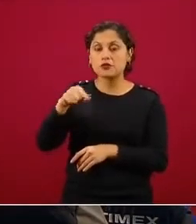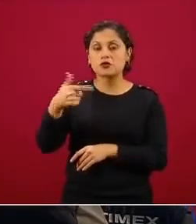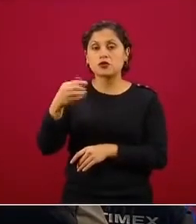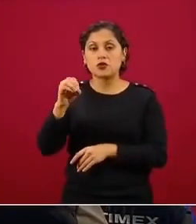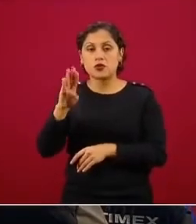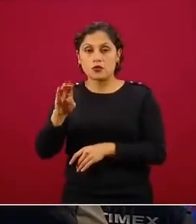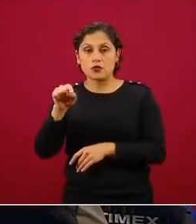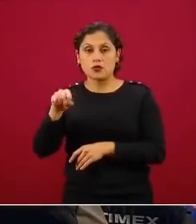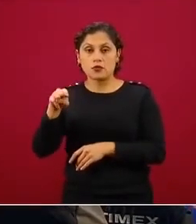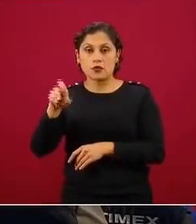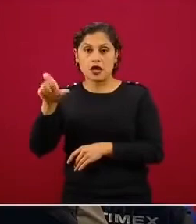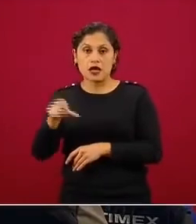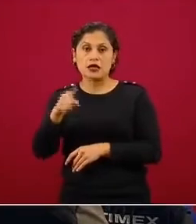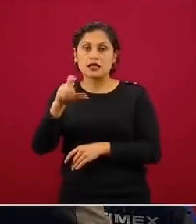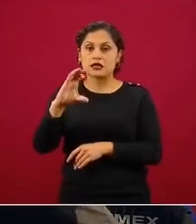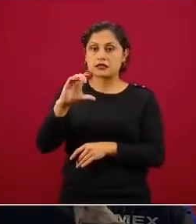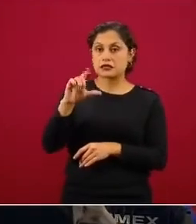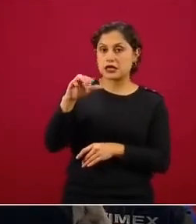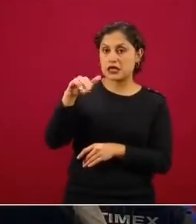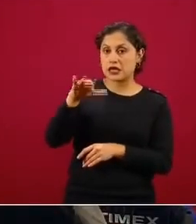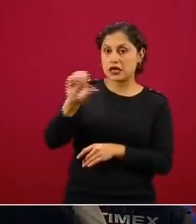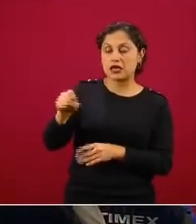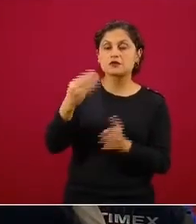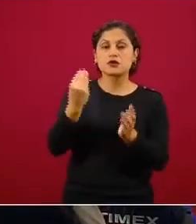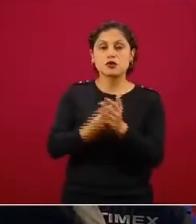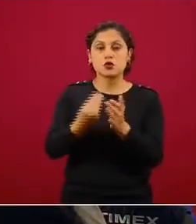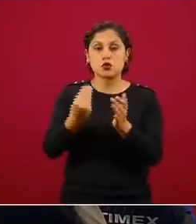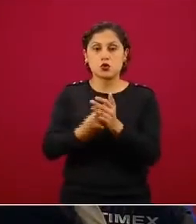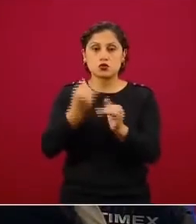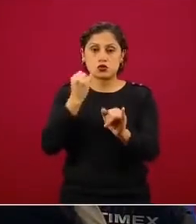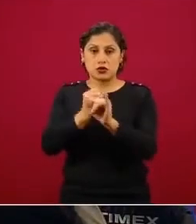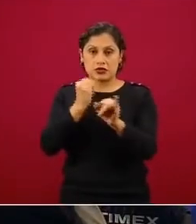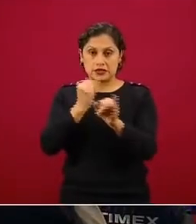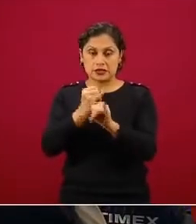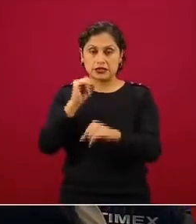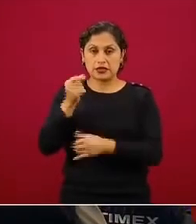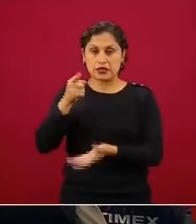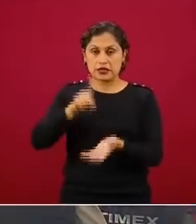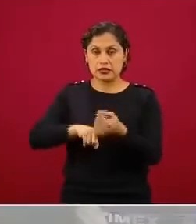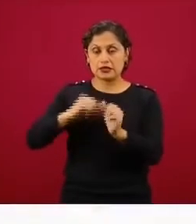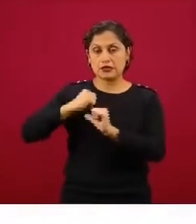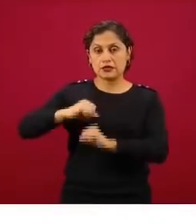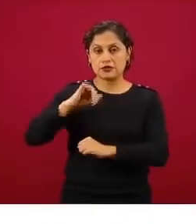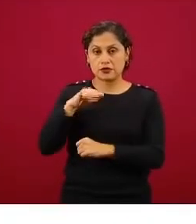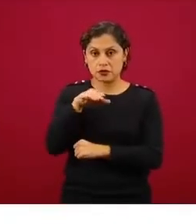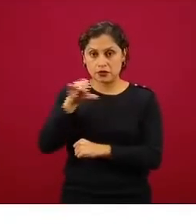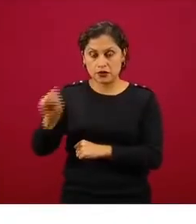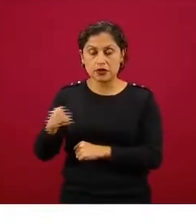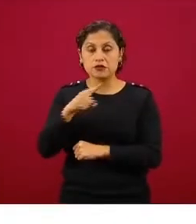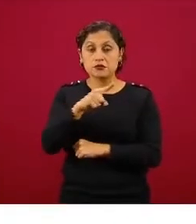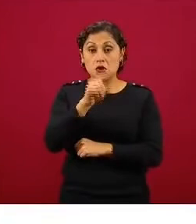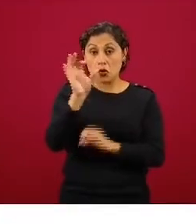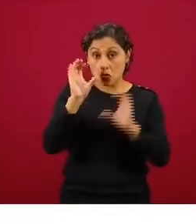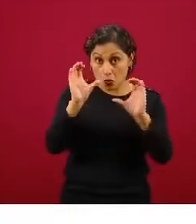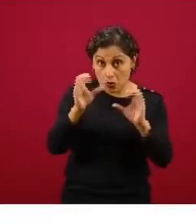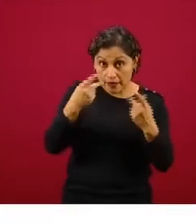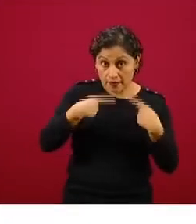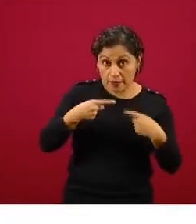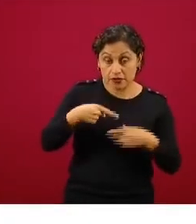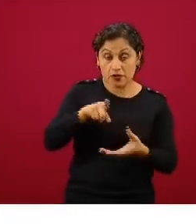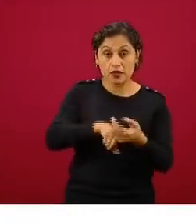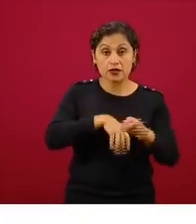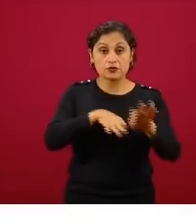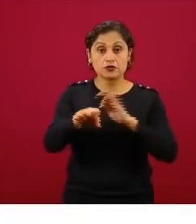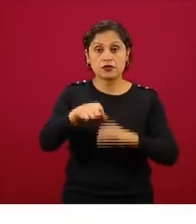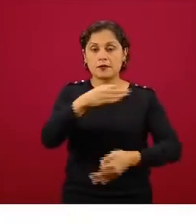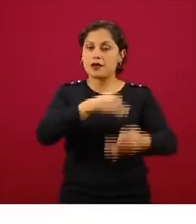Clims es por cursos en línea del IMSS y tomar los cursos gratuitos que se encuentran en este. Al cuidar a su personal, nos cuidamos todos. La